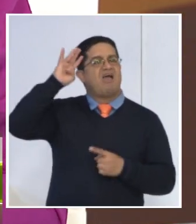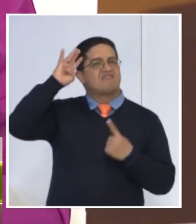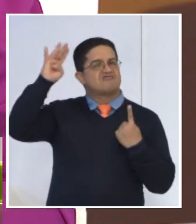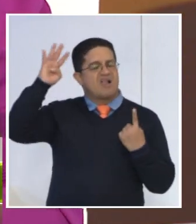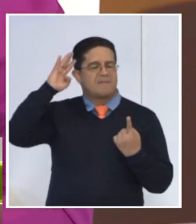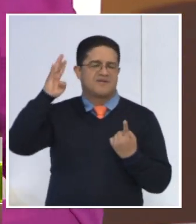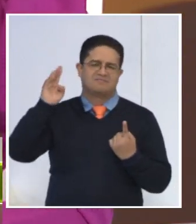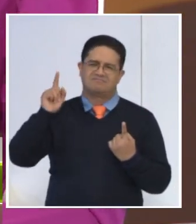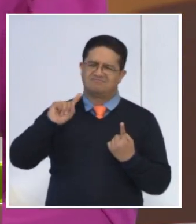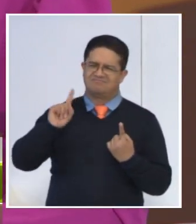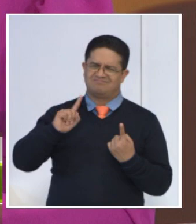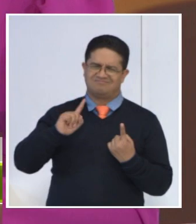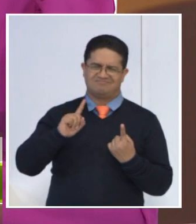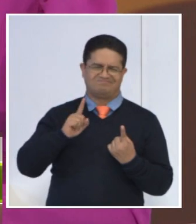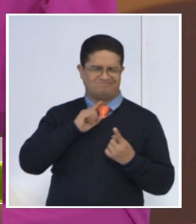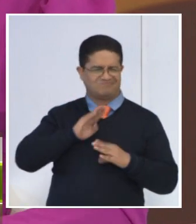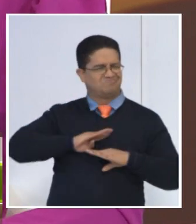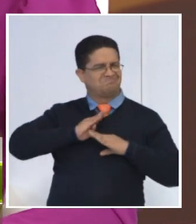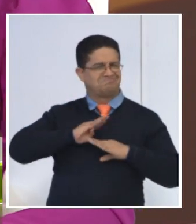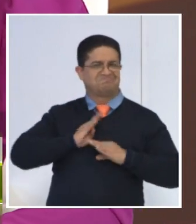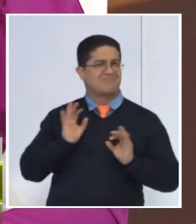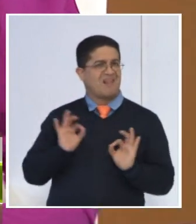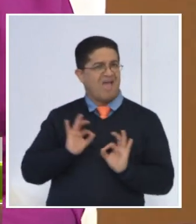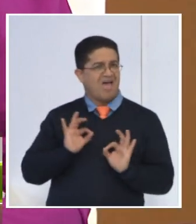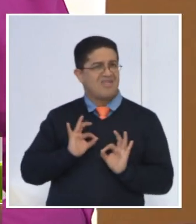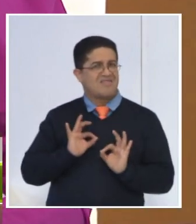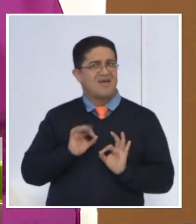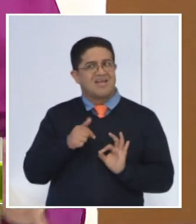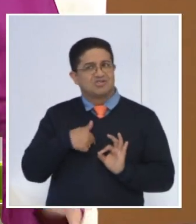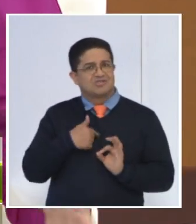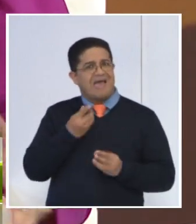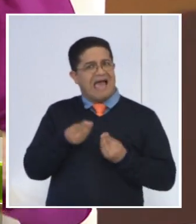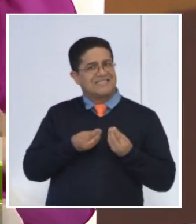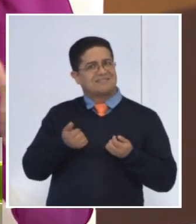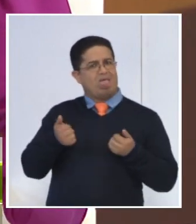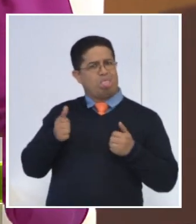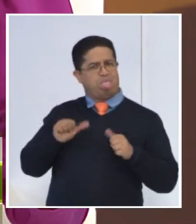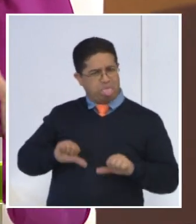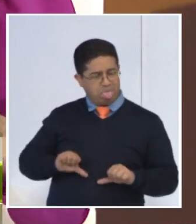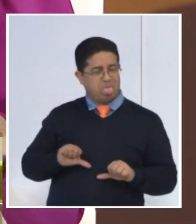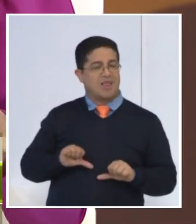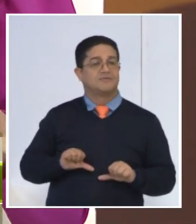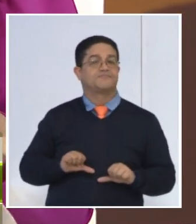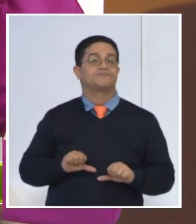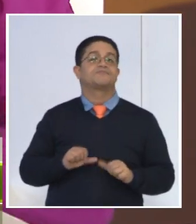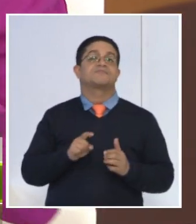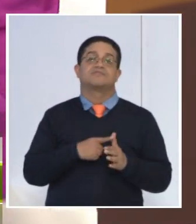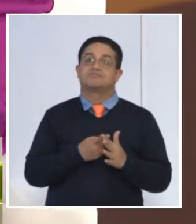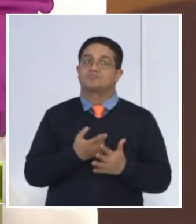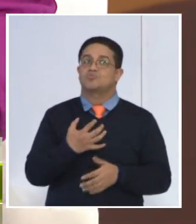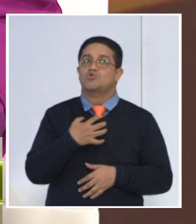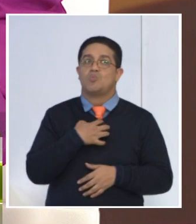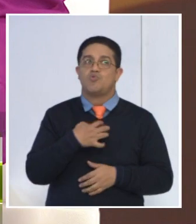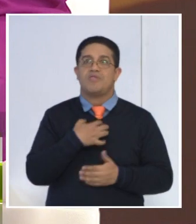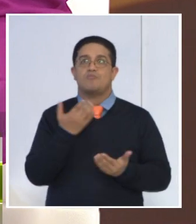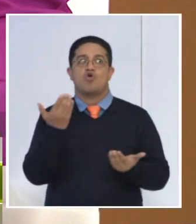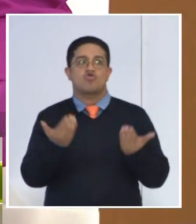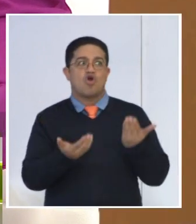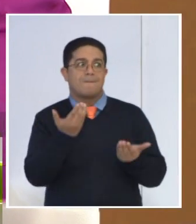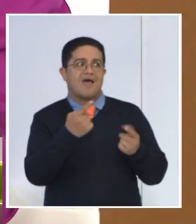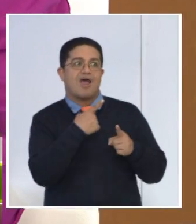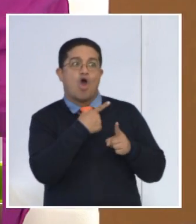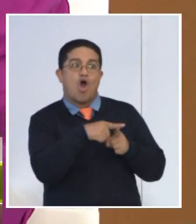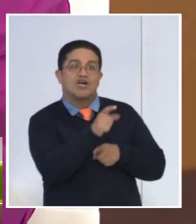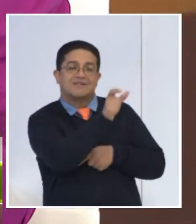tú dices, no, esto no me llena a mí. Esto realmente lo que me está haciendo es frustrarme. Entonces hay que también ver y por eso es que no podemos ni compararnos con otras